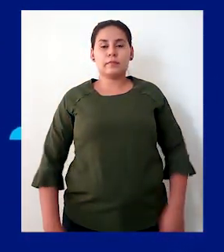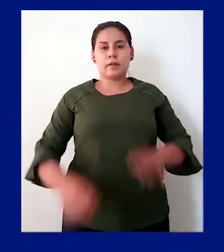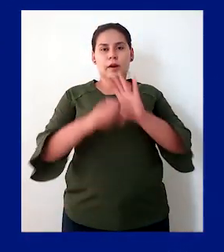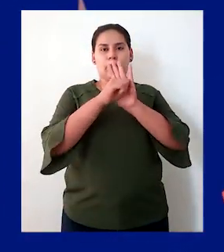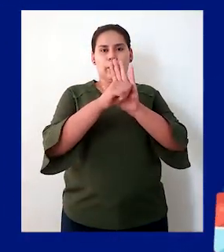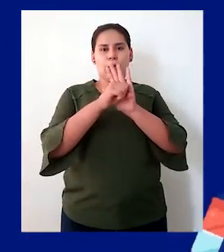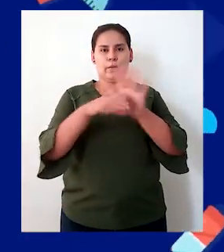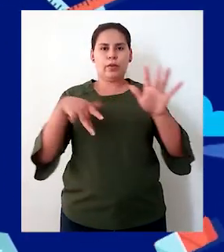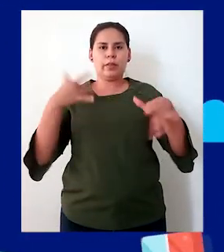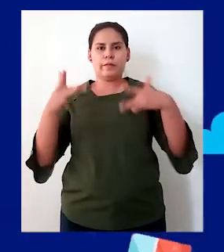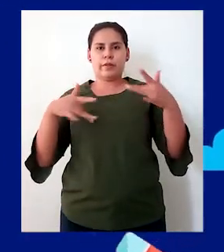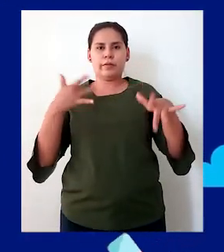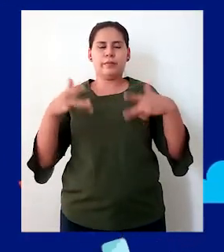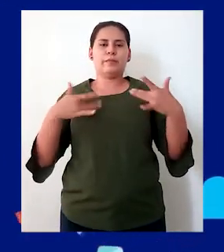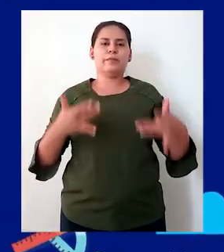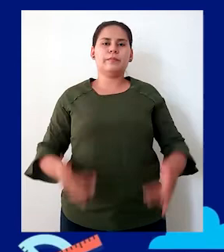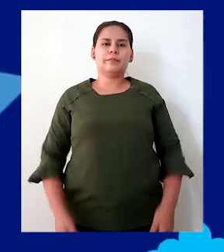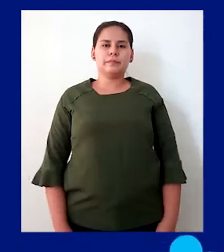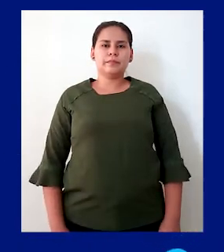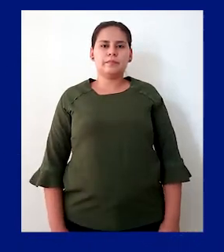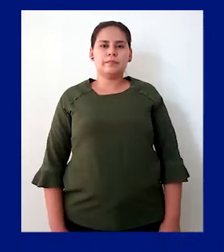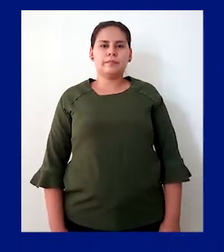Aparece Logo Divertivo